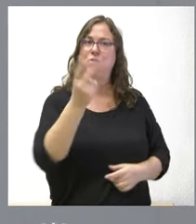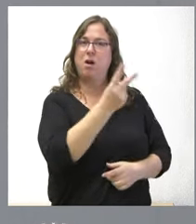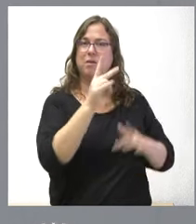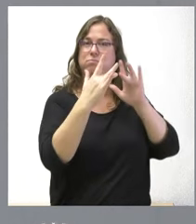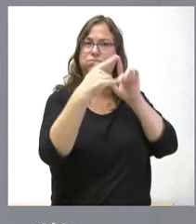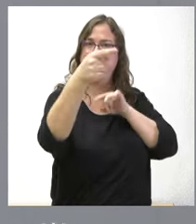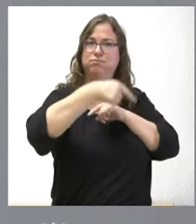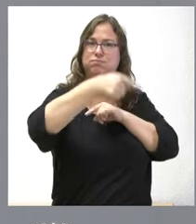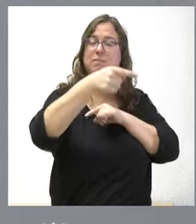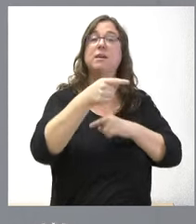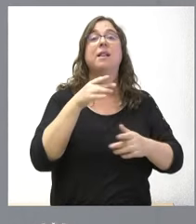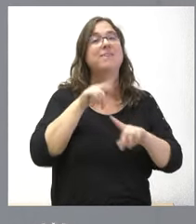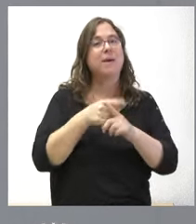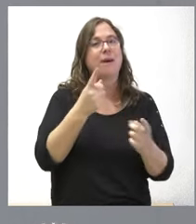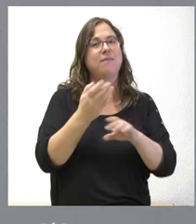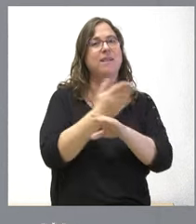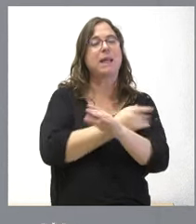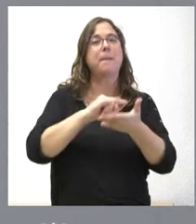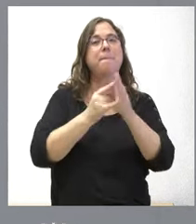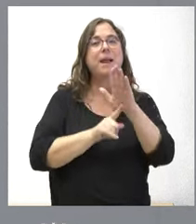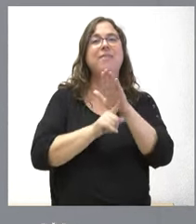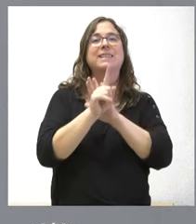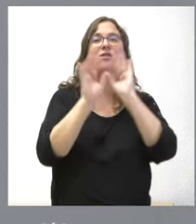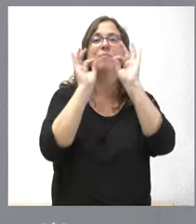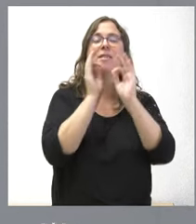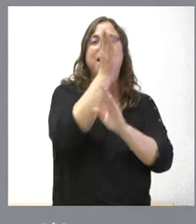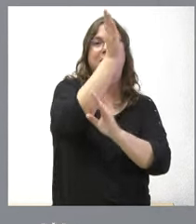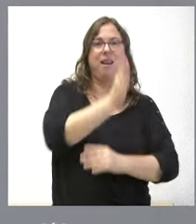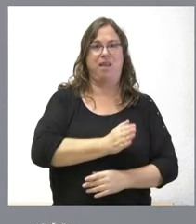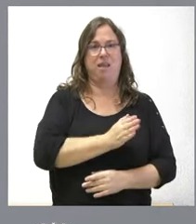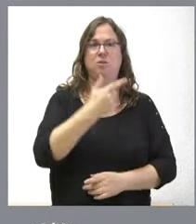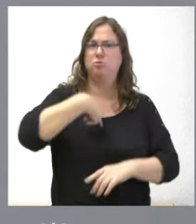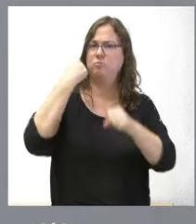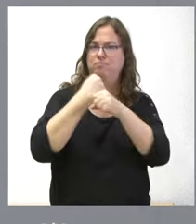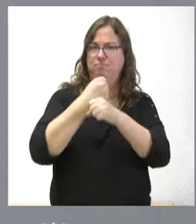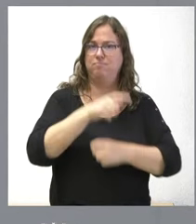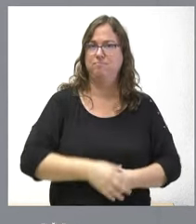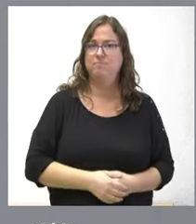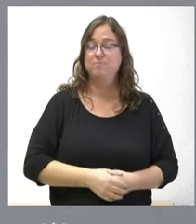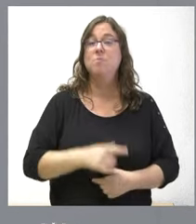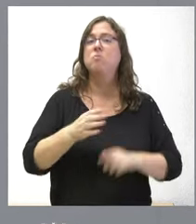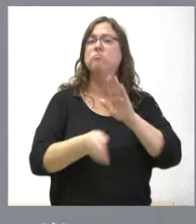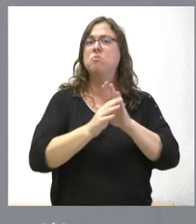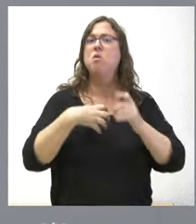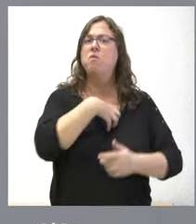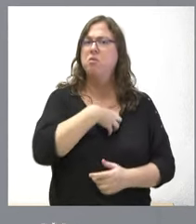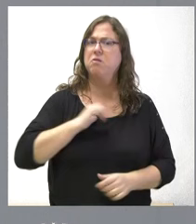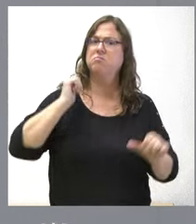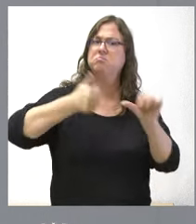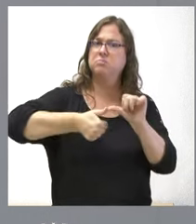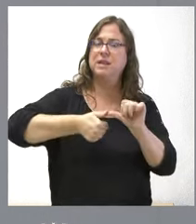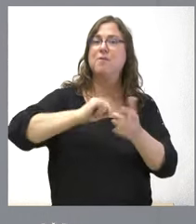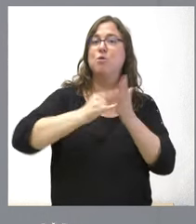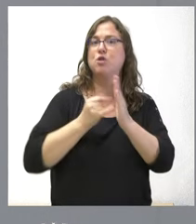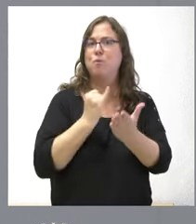también para todo el desarrollo del Plan Especial de la Raya en el que estamos actualmente trabajando. Se lleva funcionando como un proyecto piloto